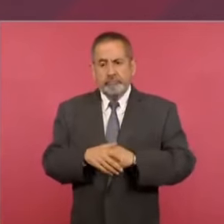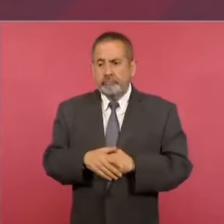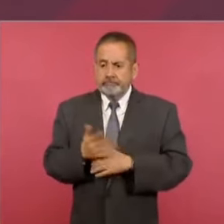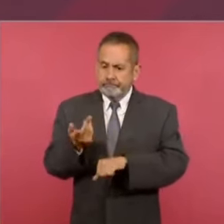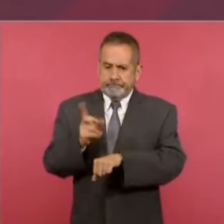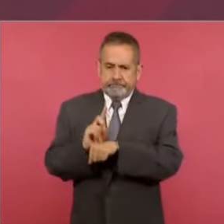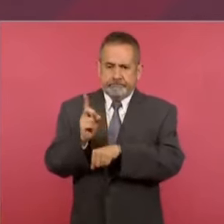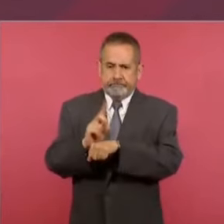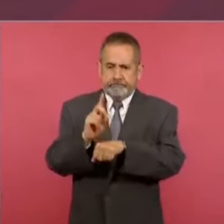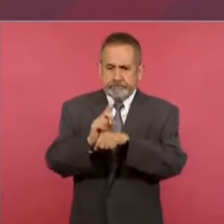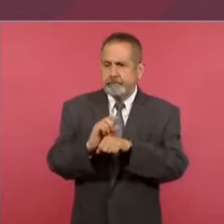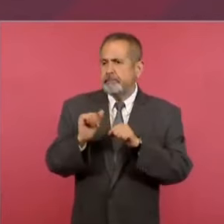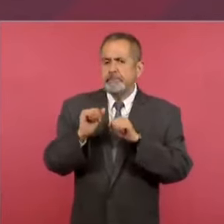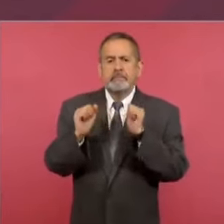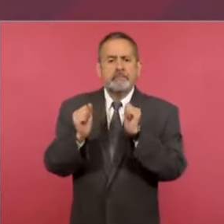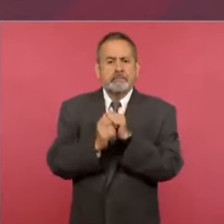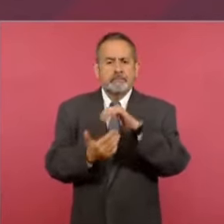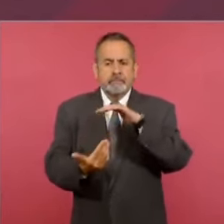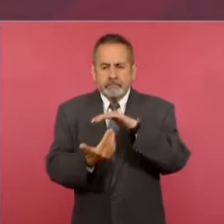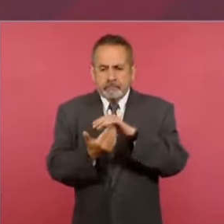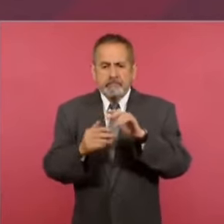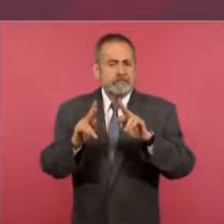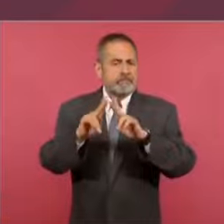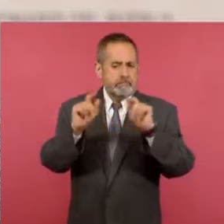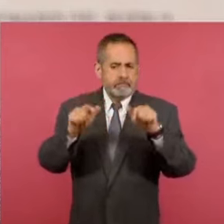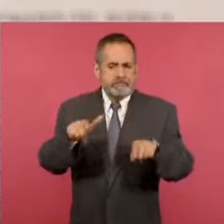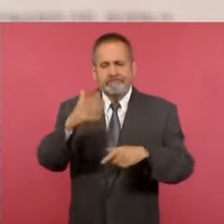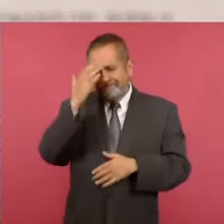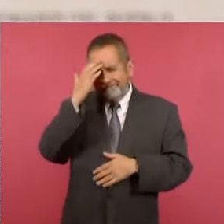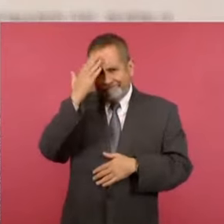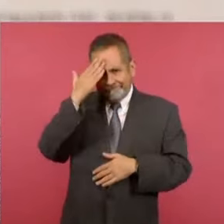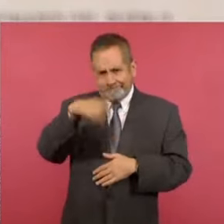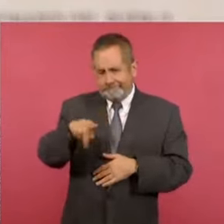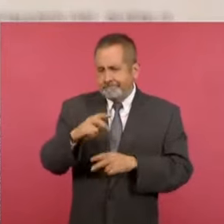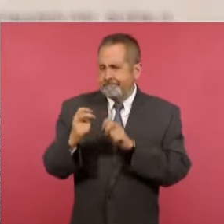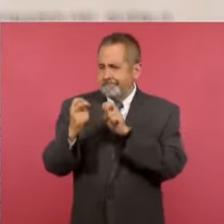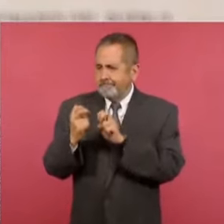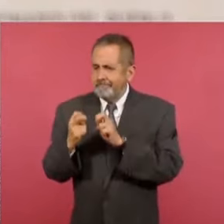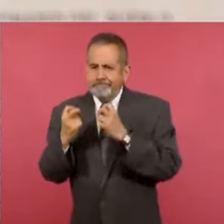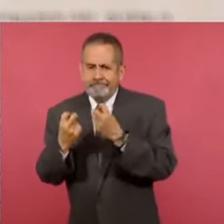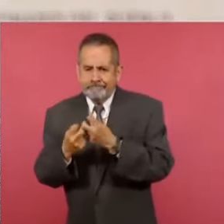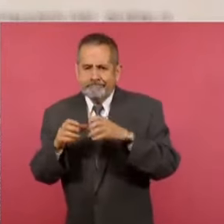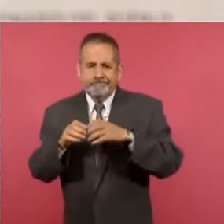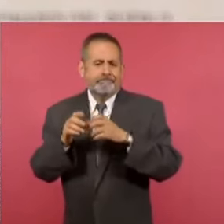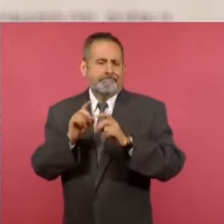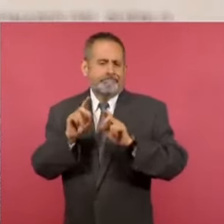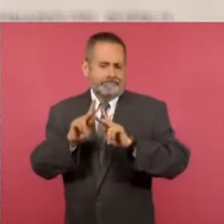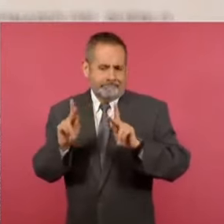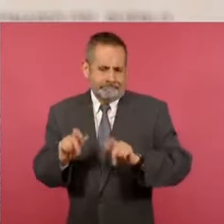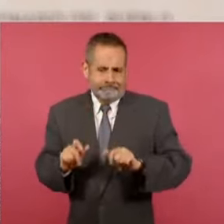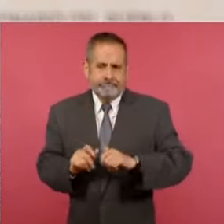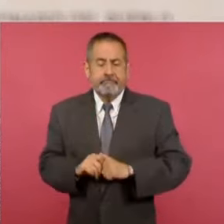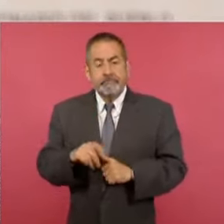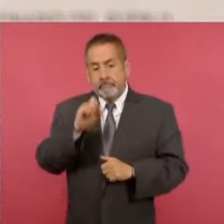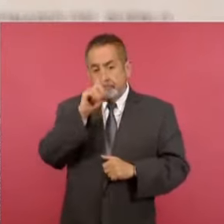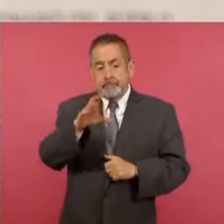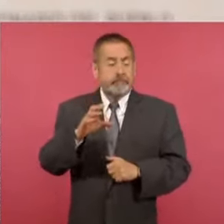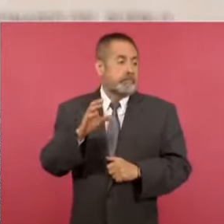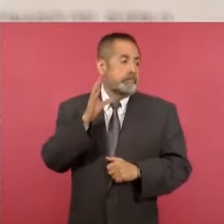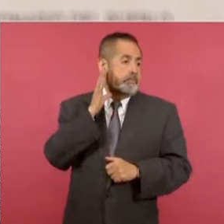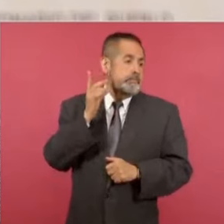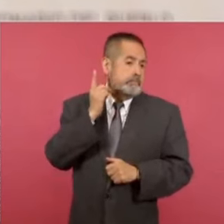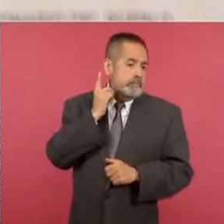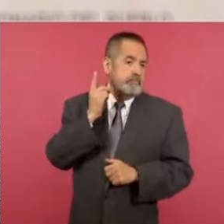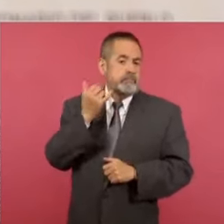los días a través de las mesas de paz. Conocen ustedes bien. También en el caso del Congreso, tanto con